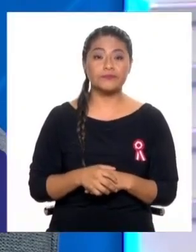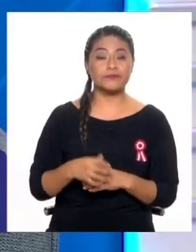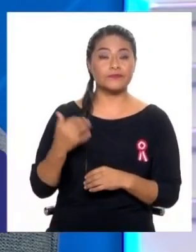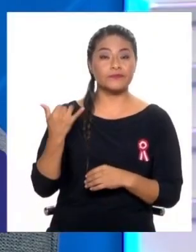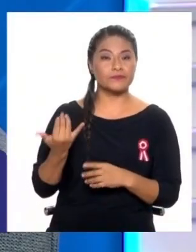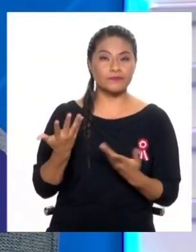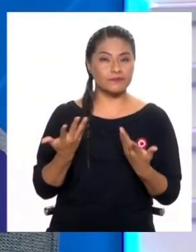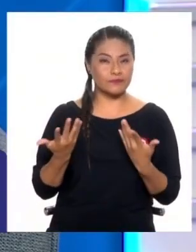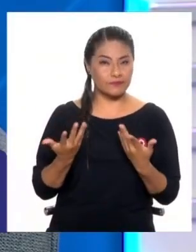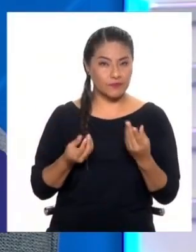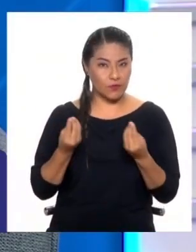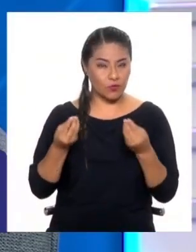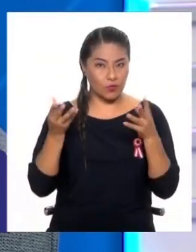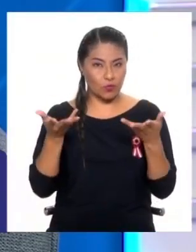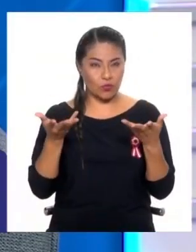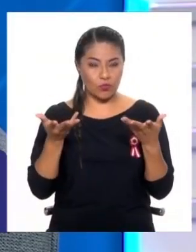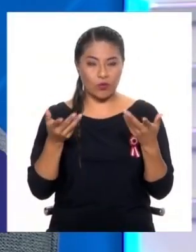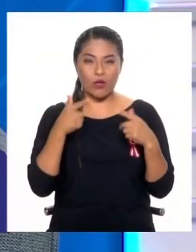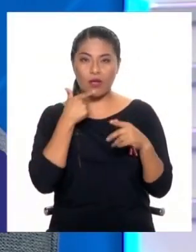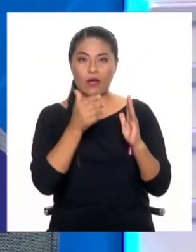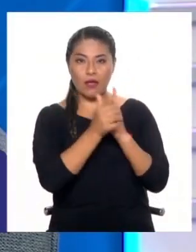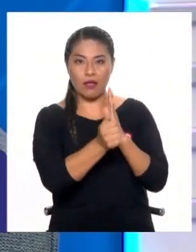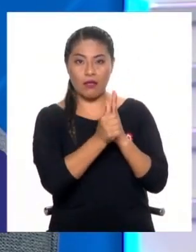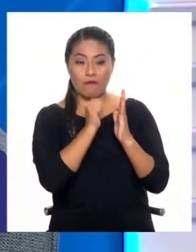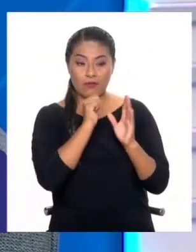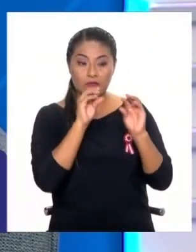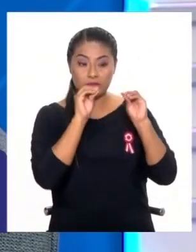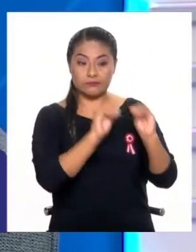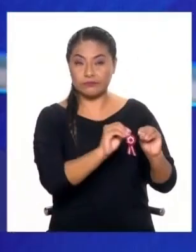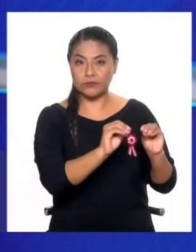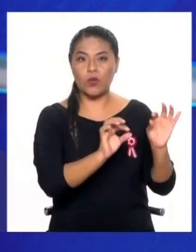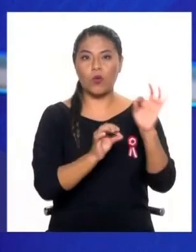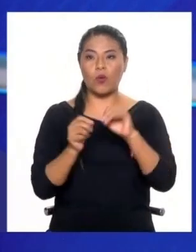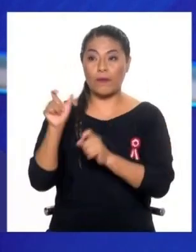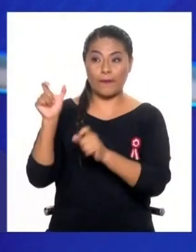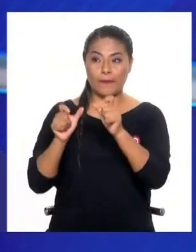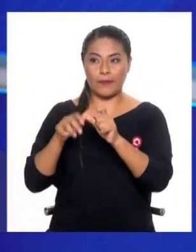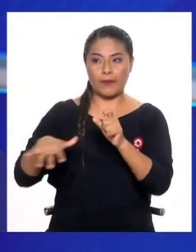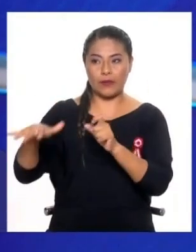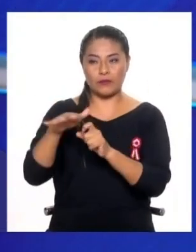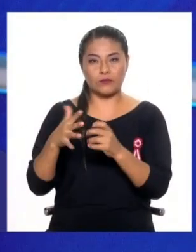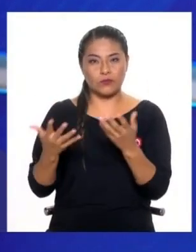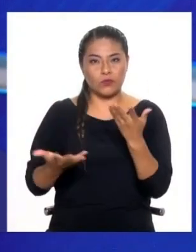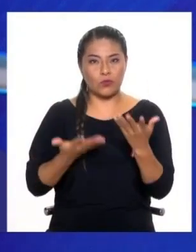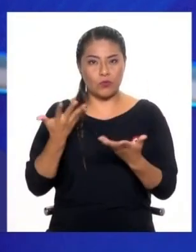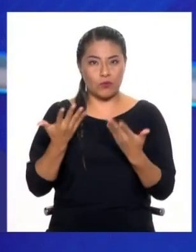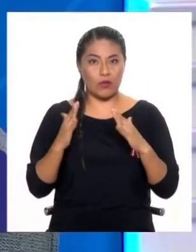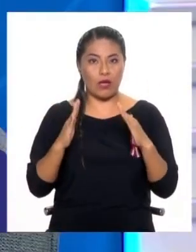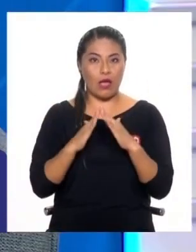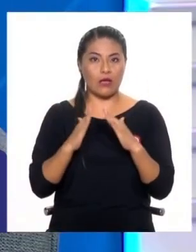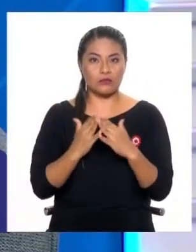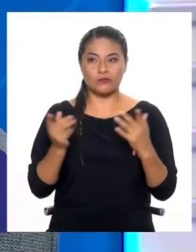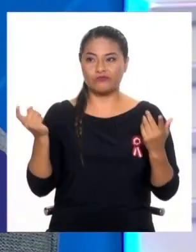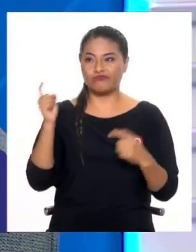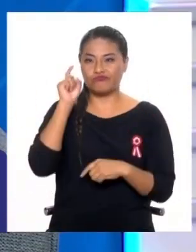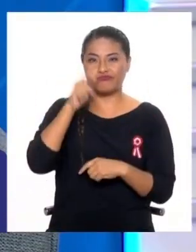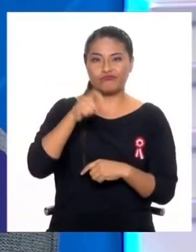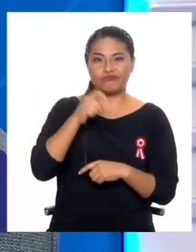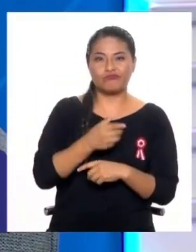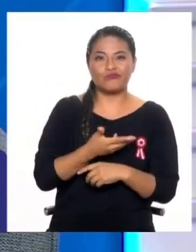vinculado con la capacidad o con la situación real de que muchas personas necesitan una vivienda y entonces